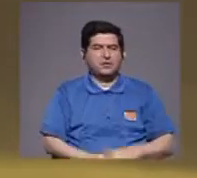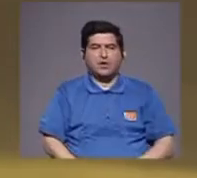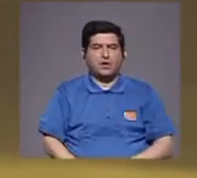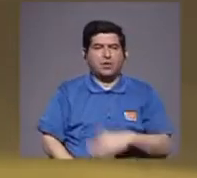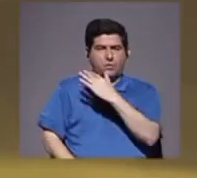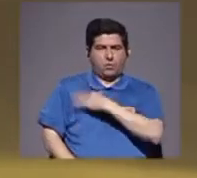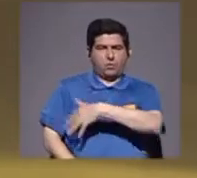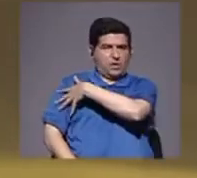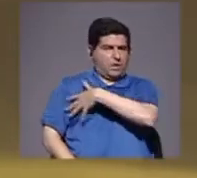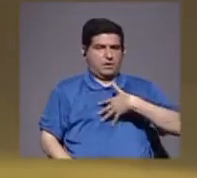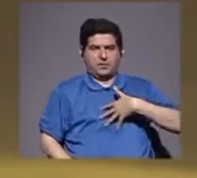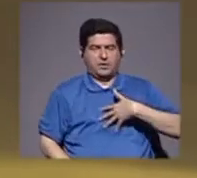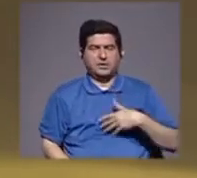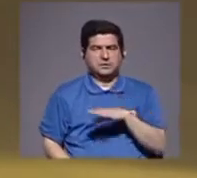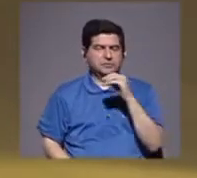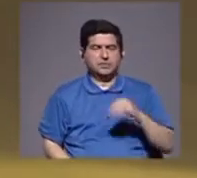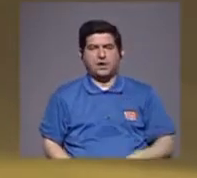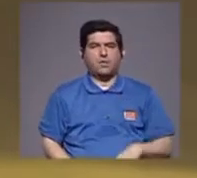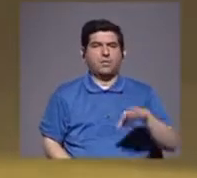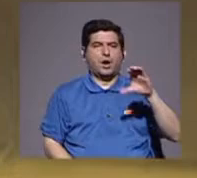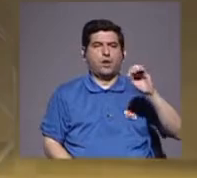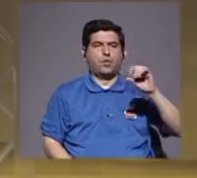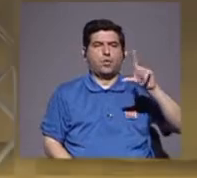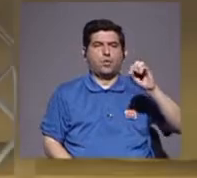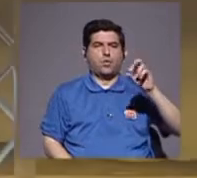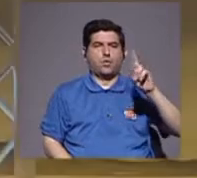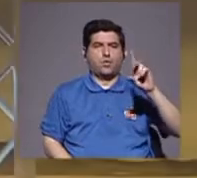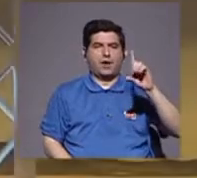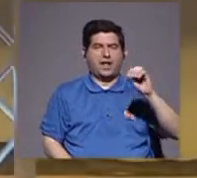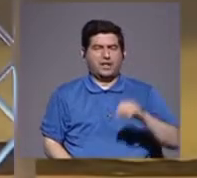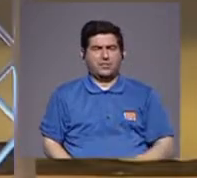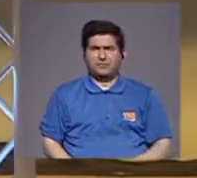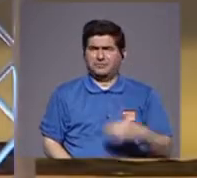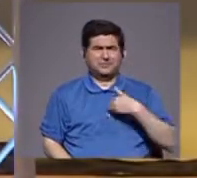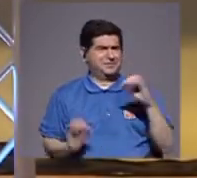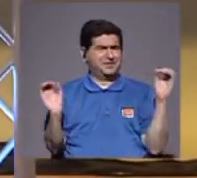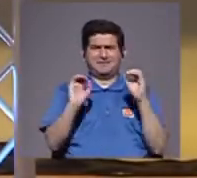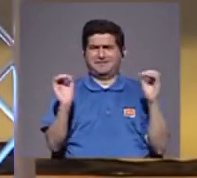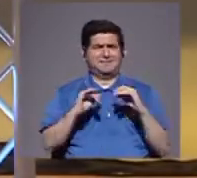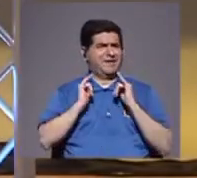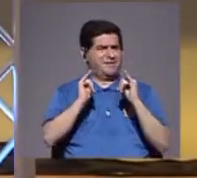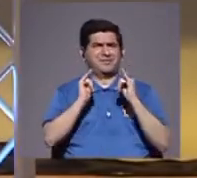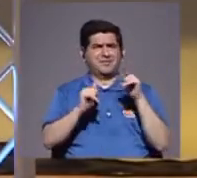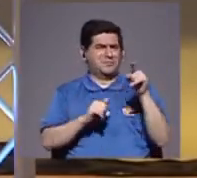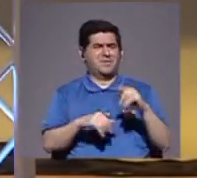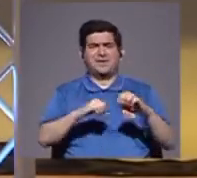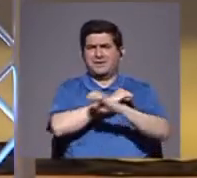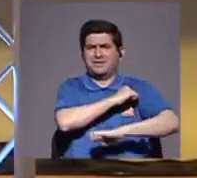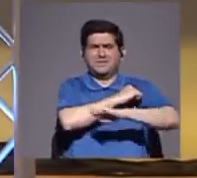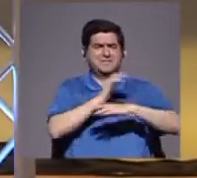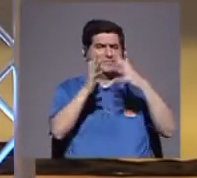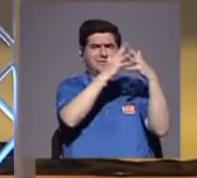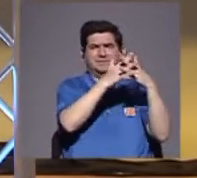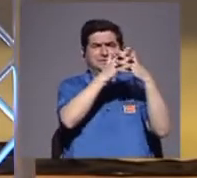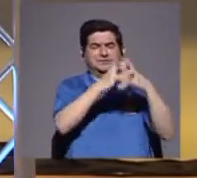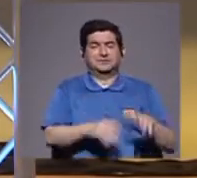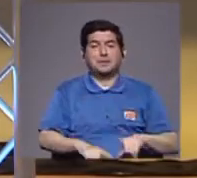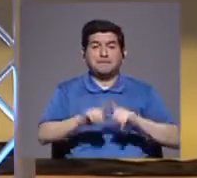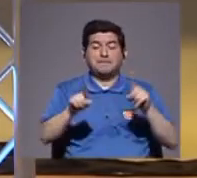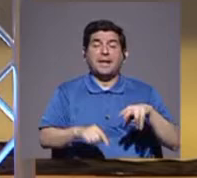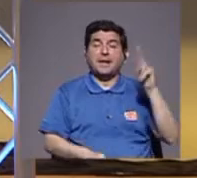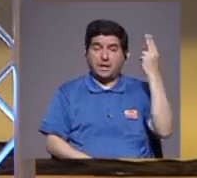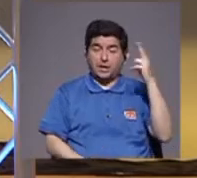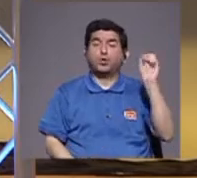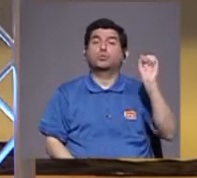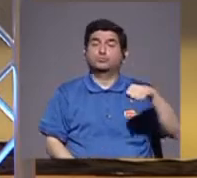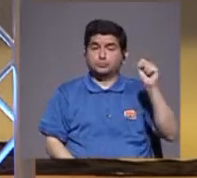ejemplos, y ciertamente no nos parecemos a Colorado, no tenemos nada en común con el Estado de Colorado, en nada nos parecemos, en cambio Uruguay muchísimo,